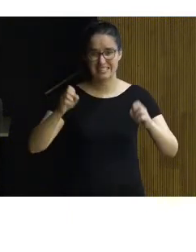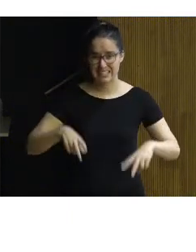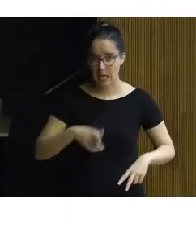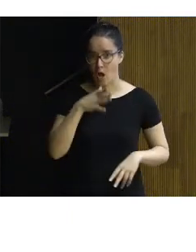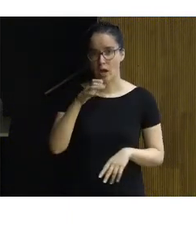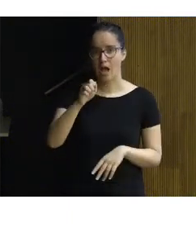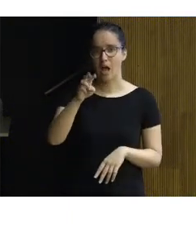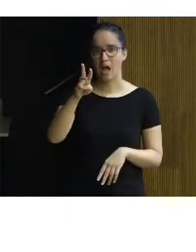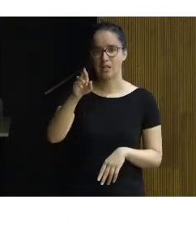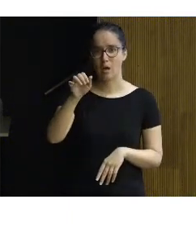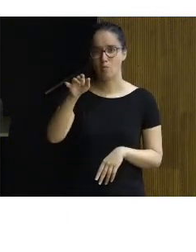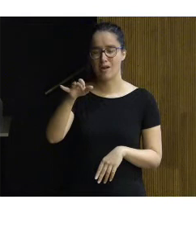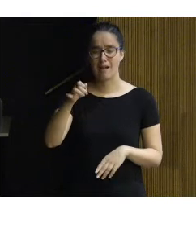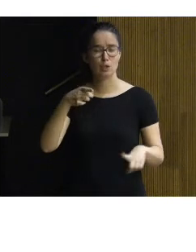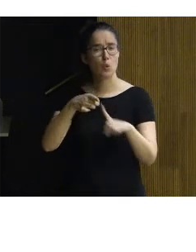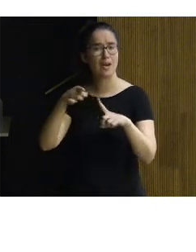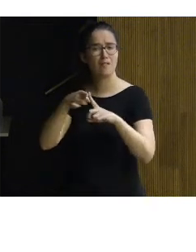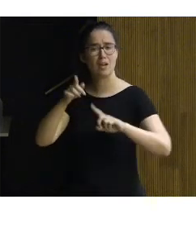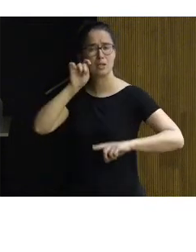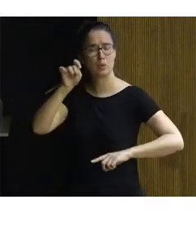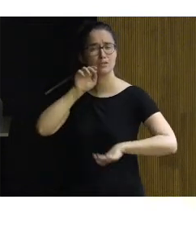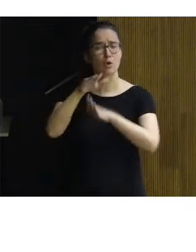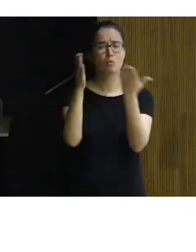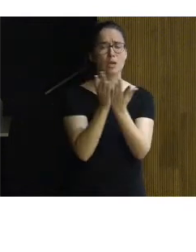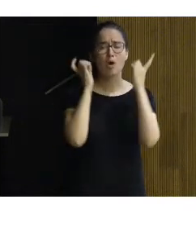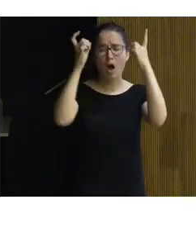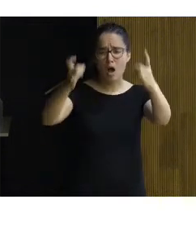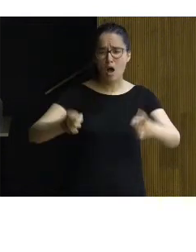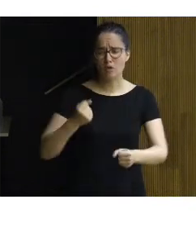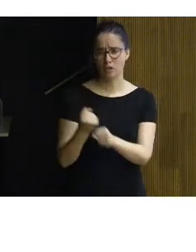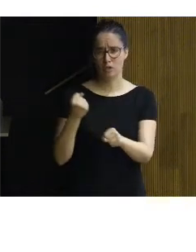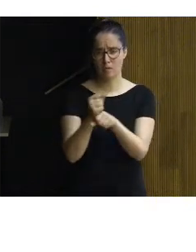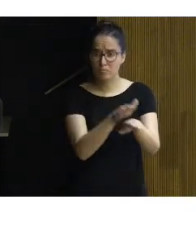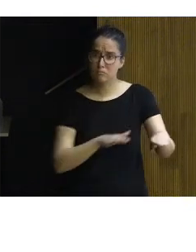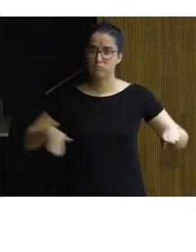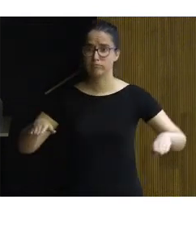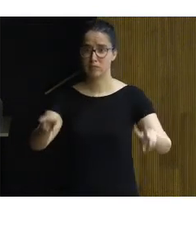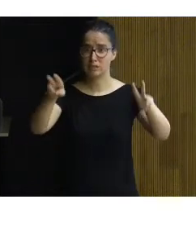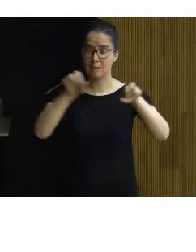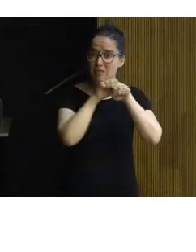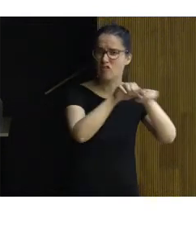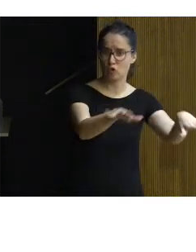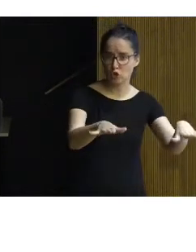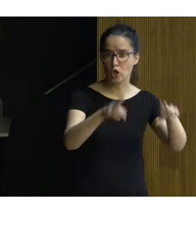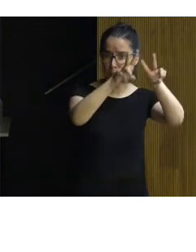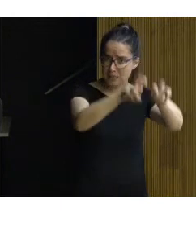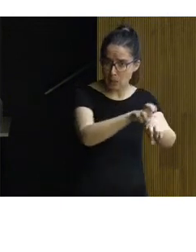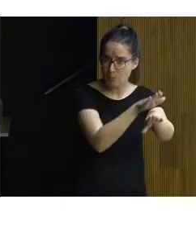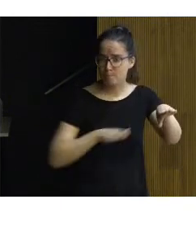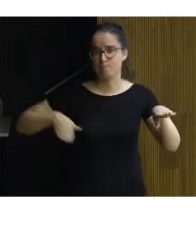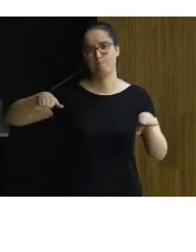es un referente turístico mundial por el gran esfuerzo y trabajo dedicado en paralelo a los temas de difusión y a los de investigación